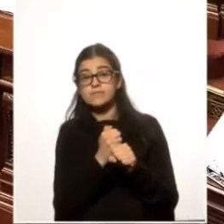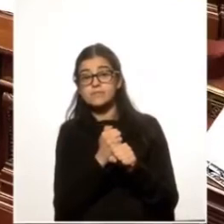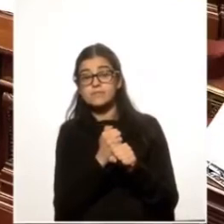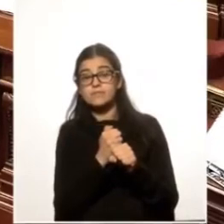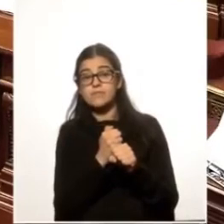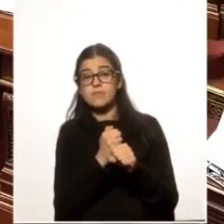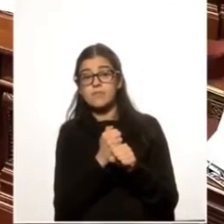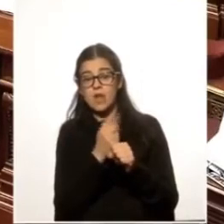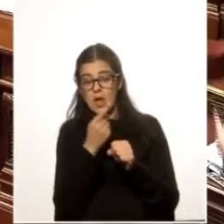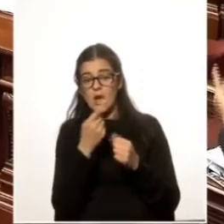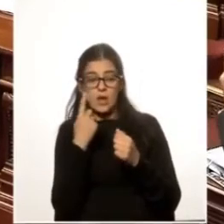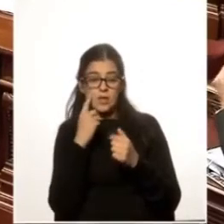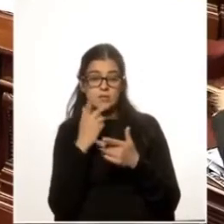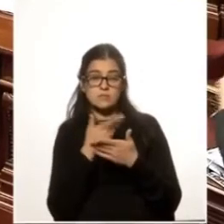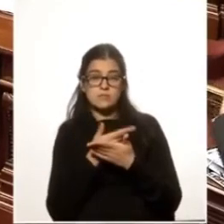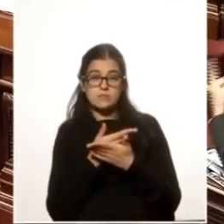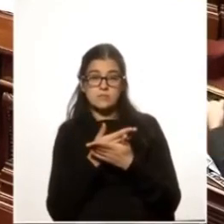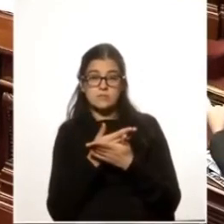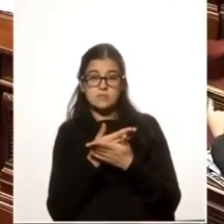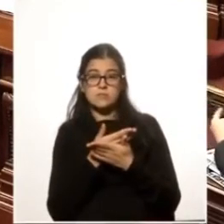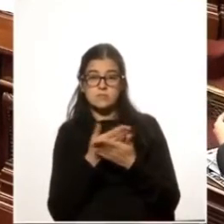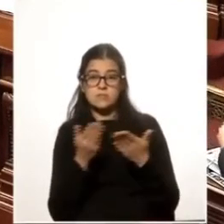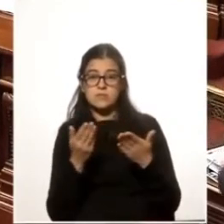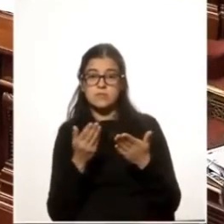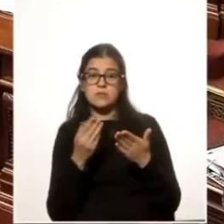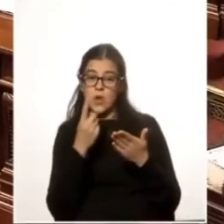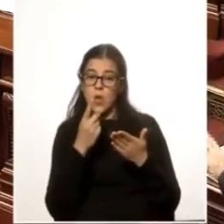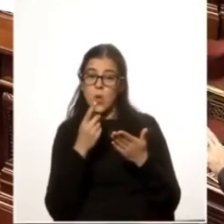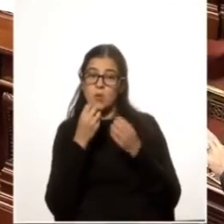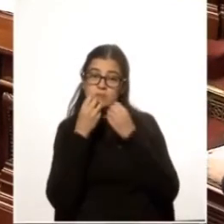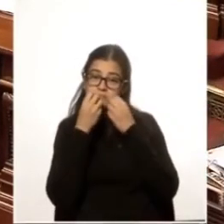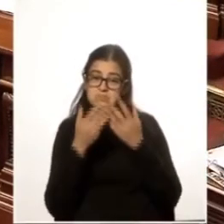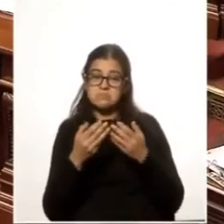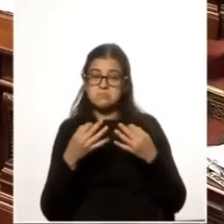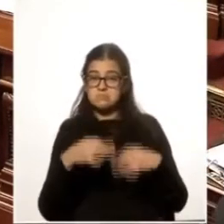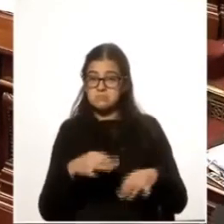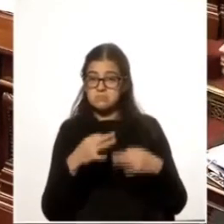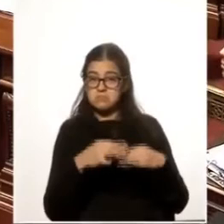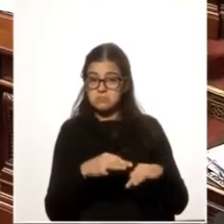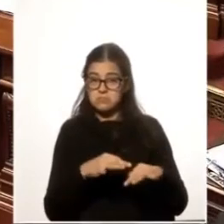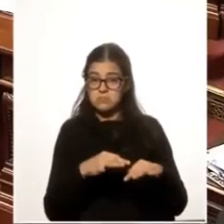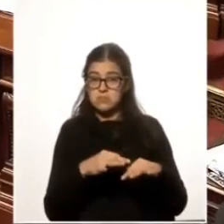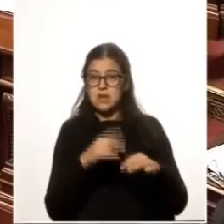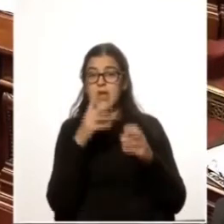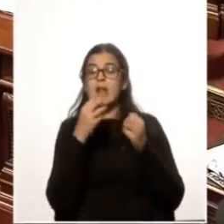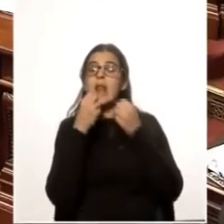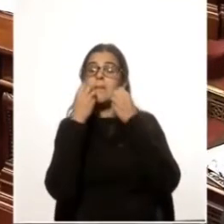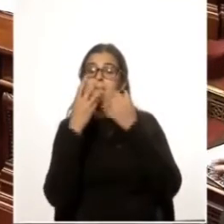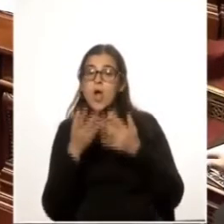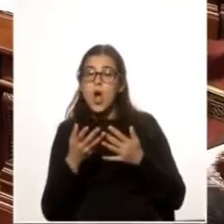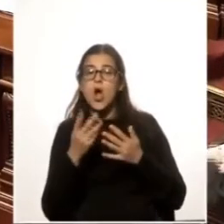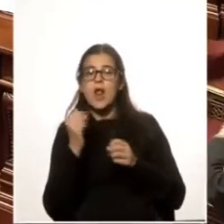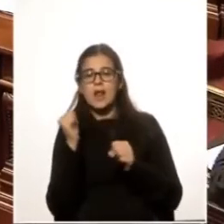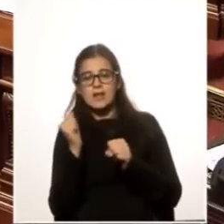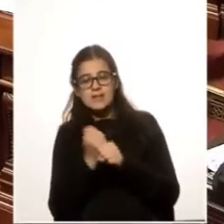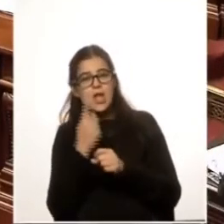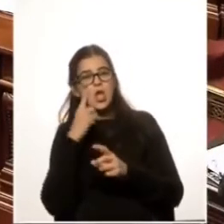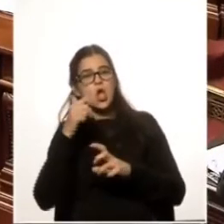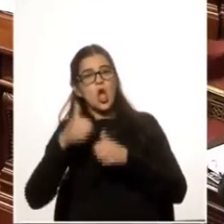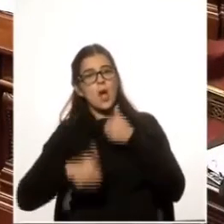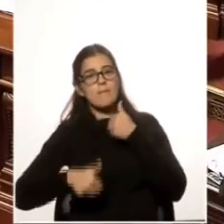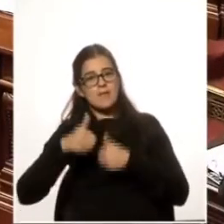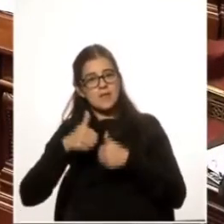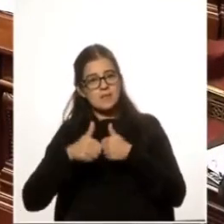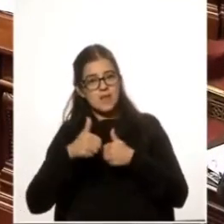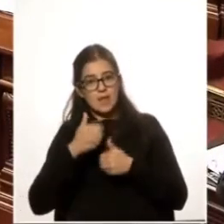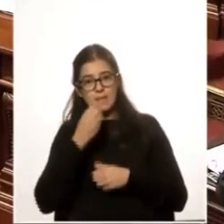es un instrumento en la buena línea en la mejora de la rentabilidad y competitividad